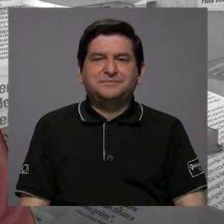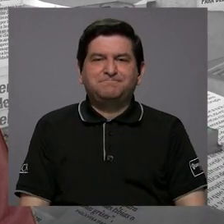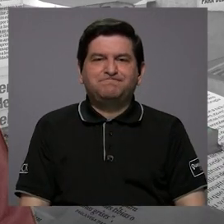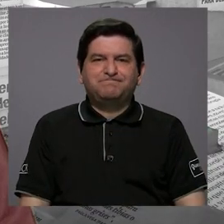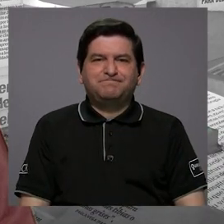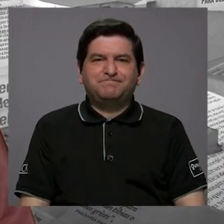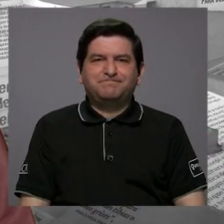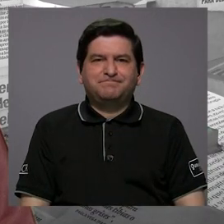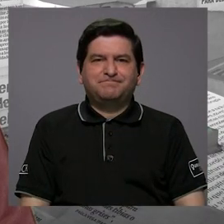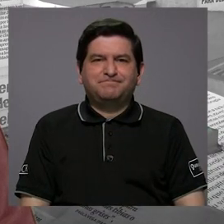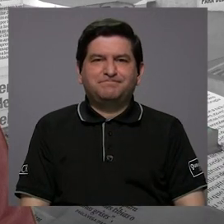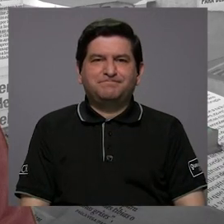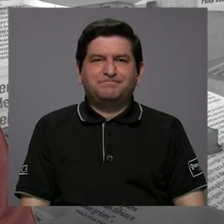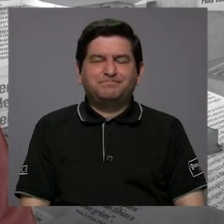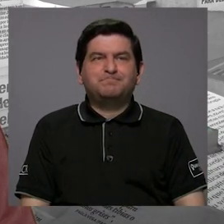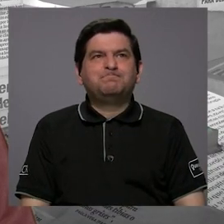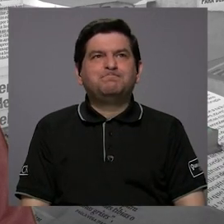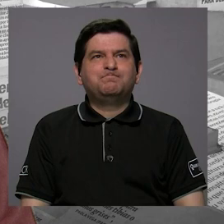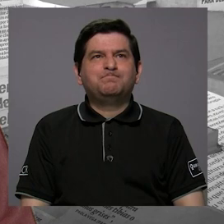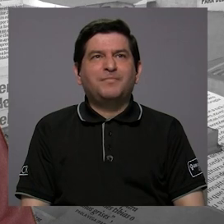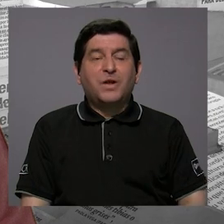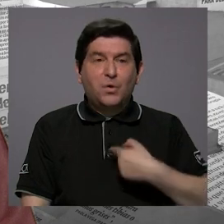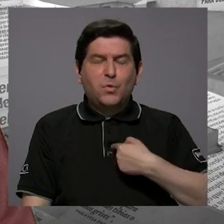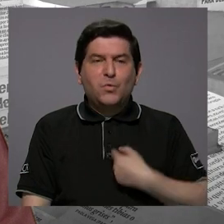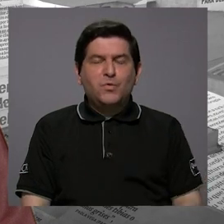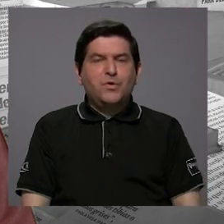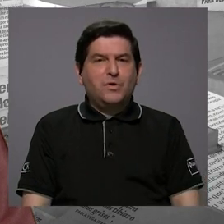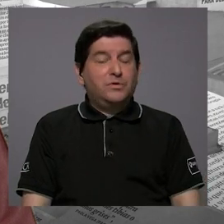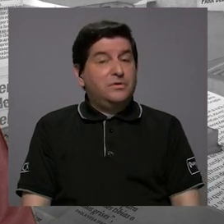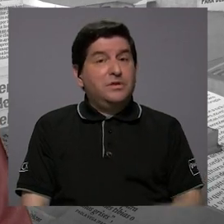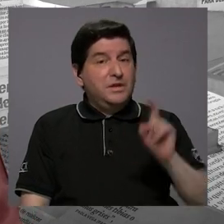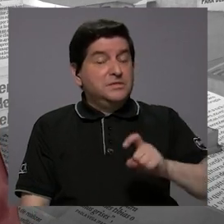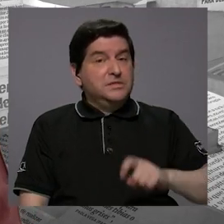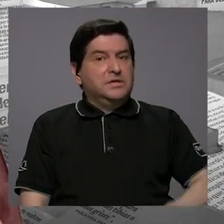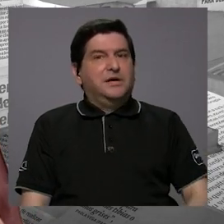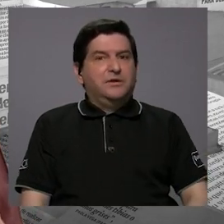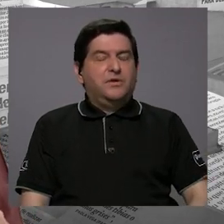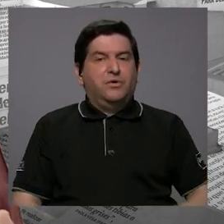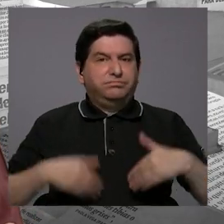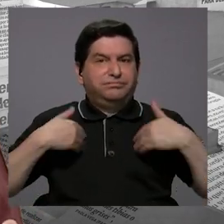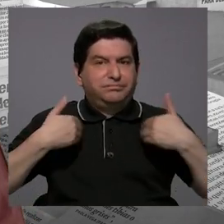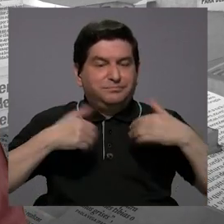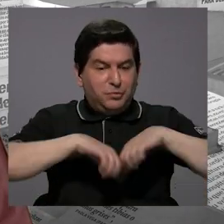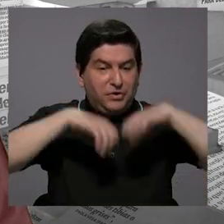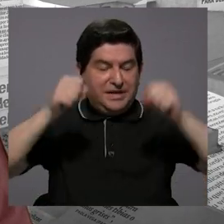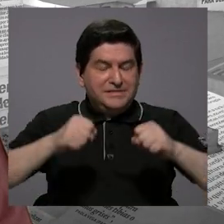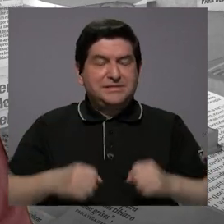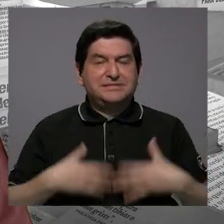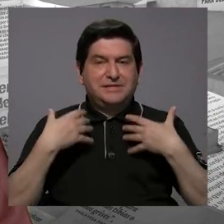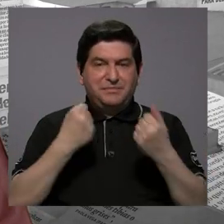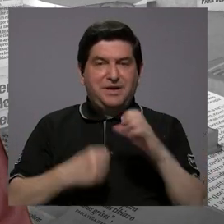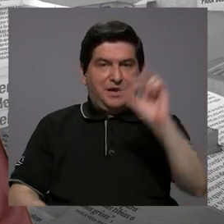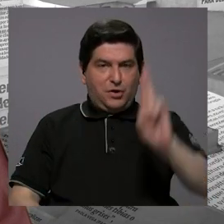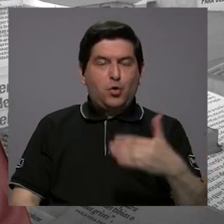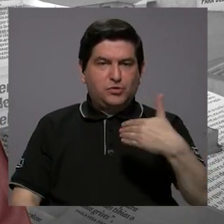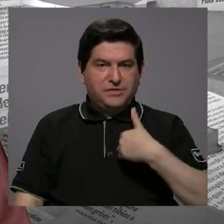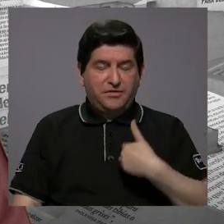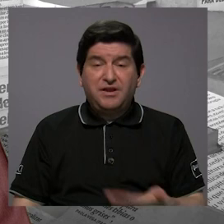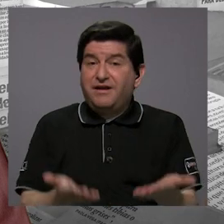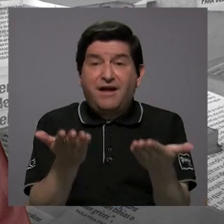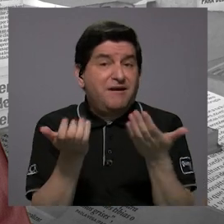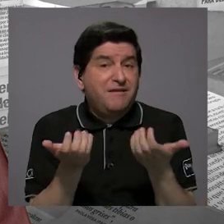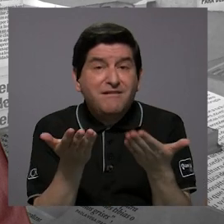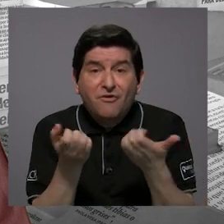darse como una piedra por el pecho por este sistema de salud que tenemos en Costa Rica y no